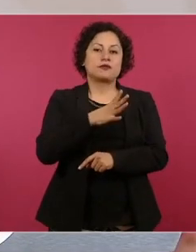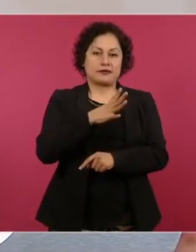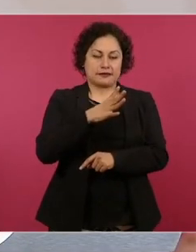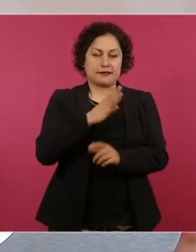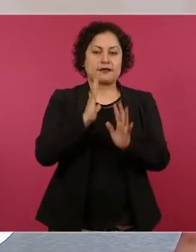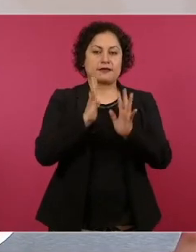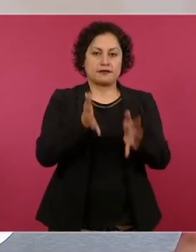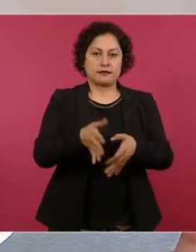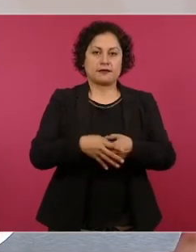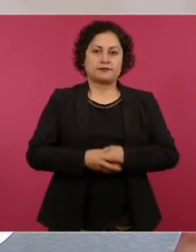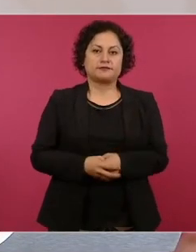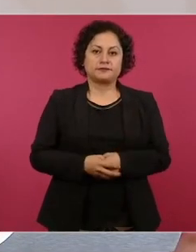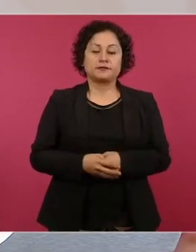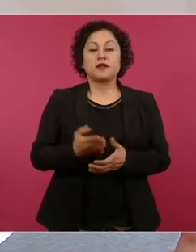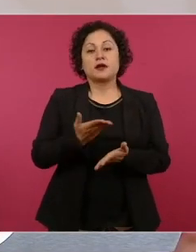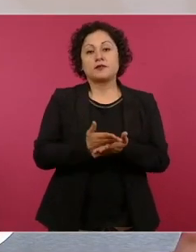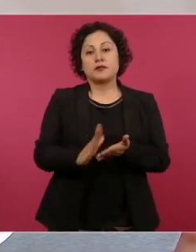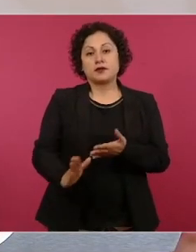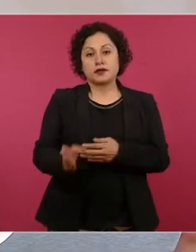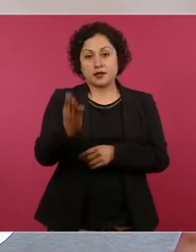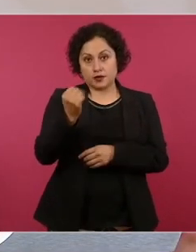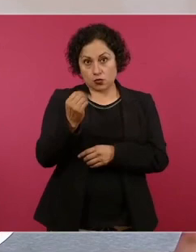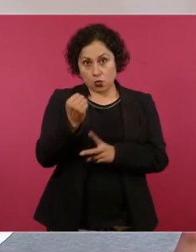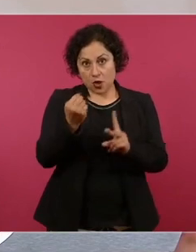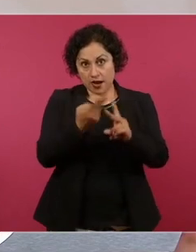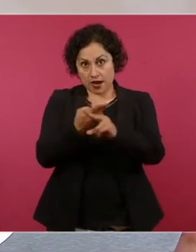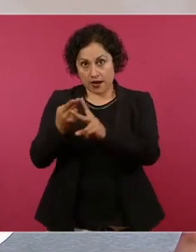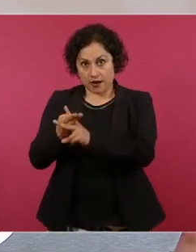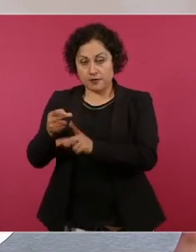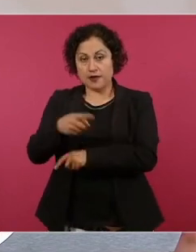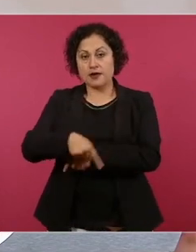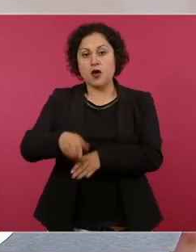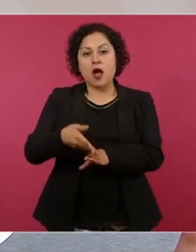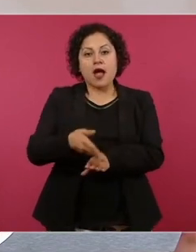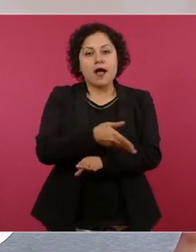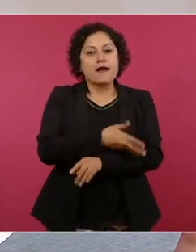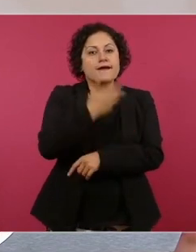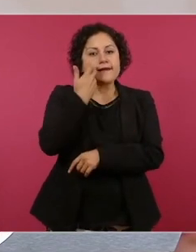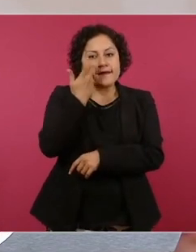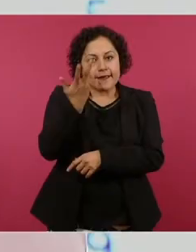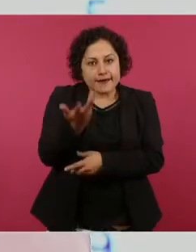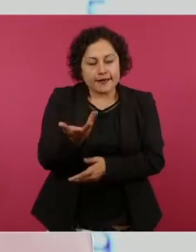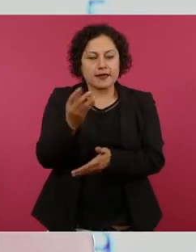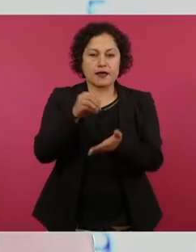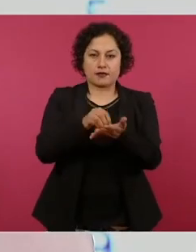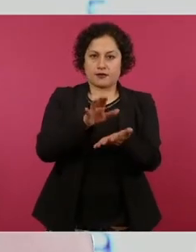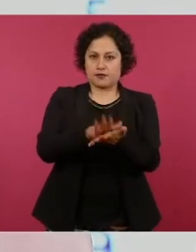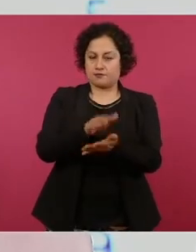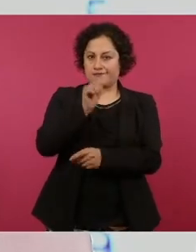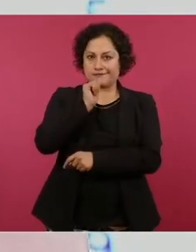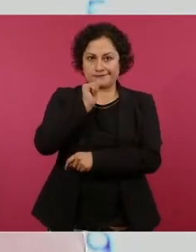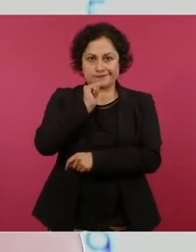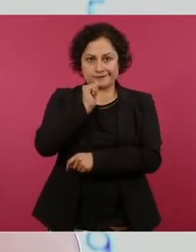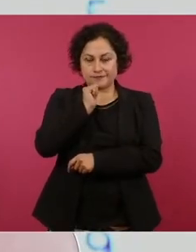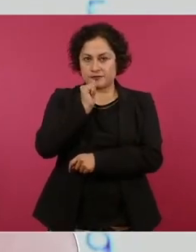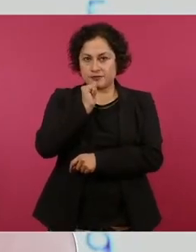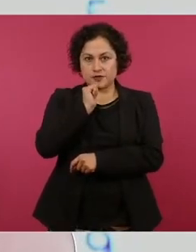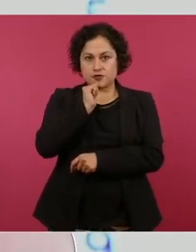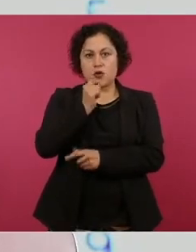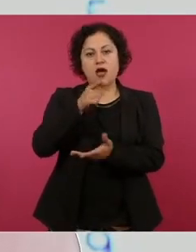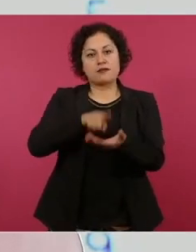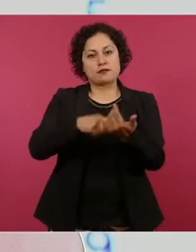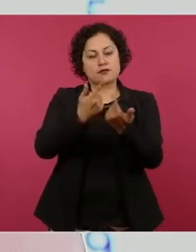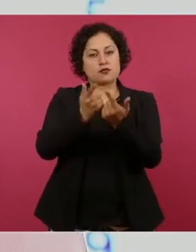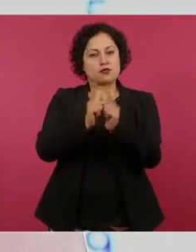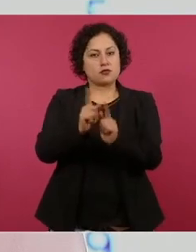presentaron nueve homicidios de personas aspirantes, quienes aún no contaban con registro oficial ante sus partidos